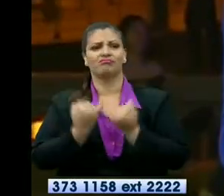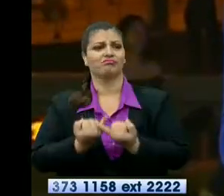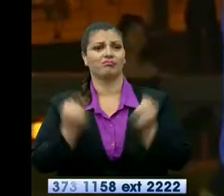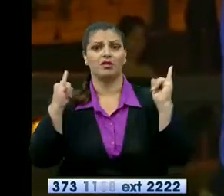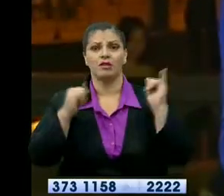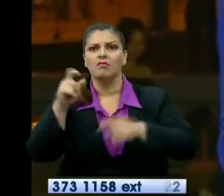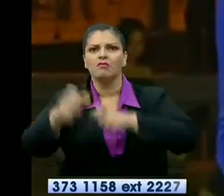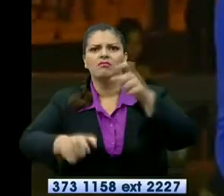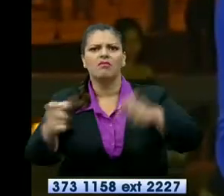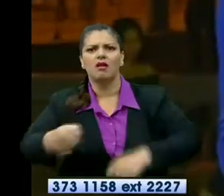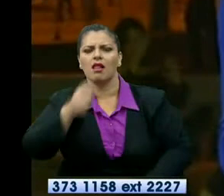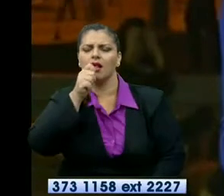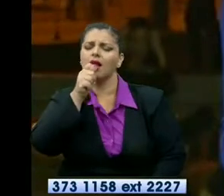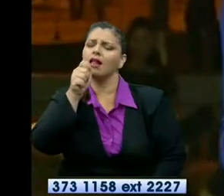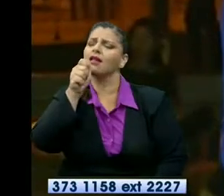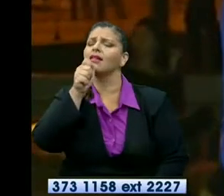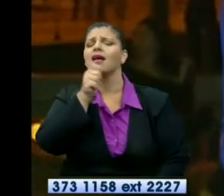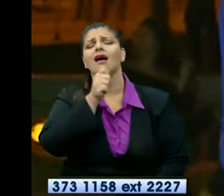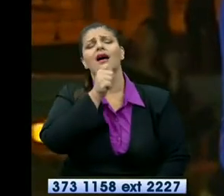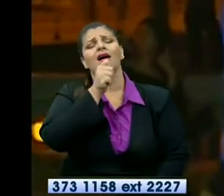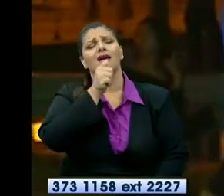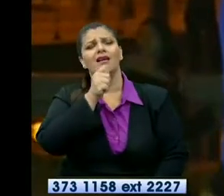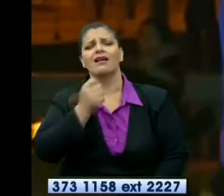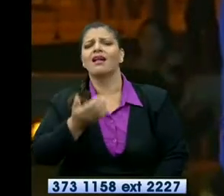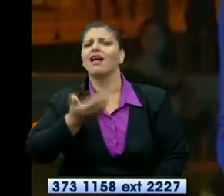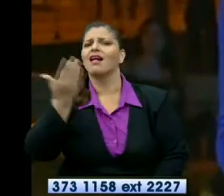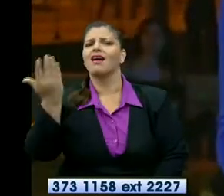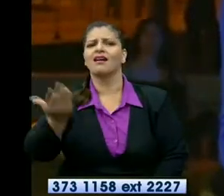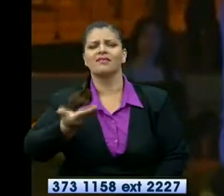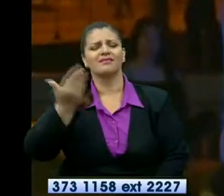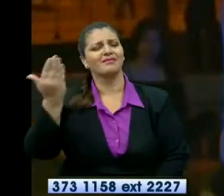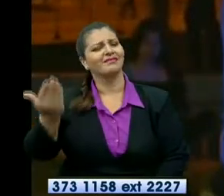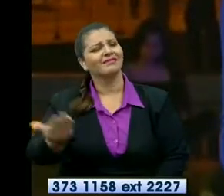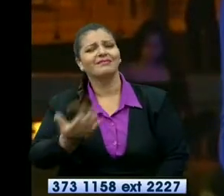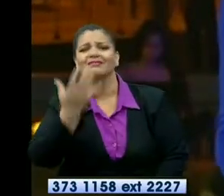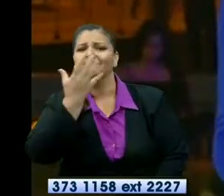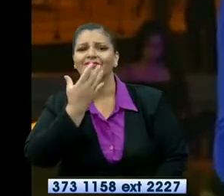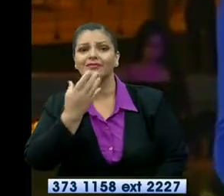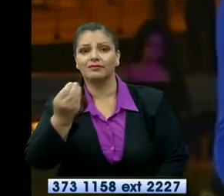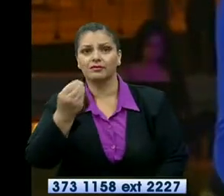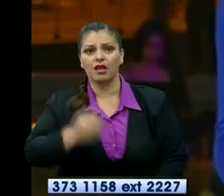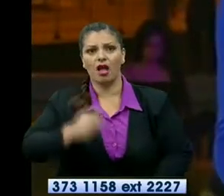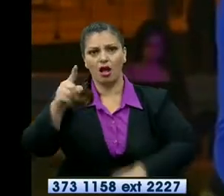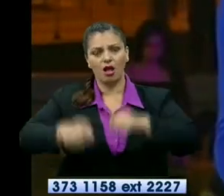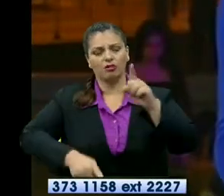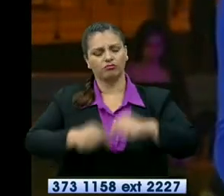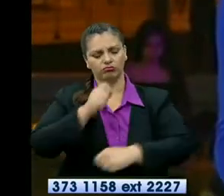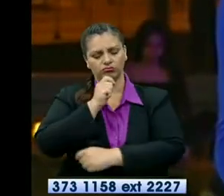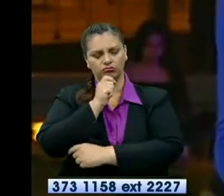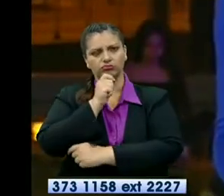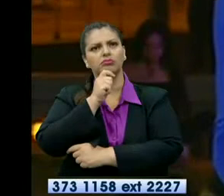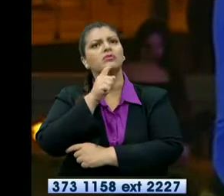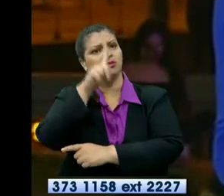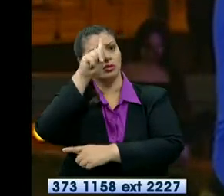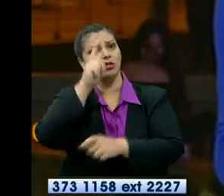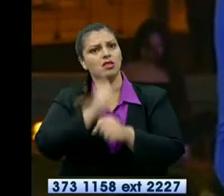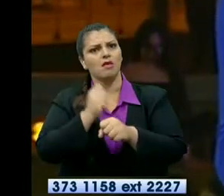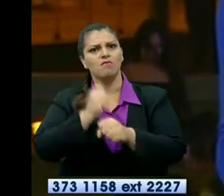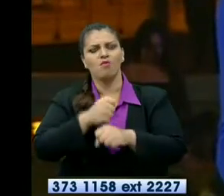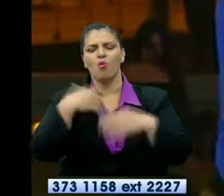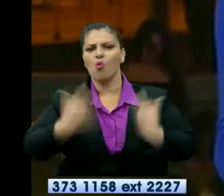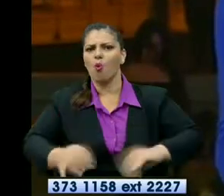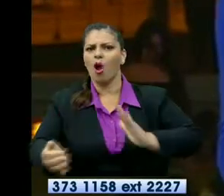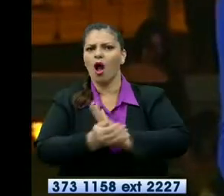artistas que se han inspirado en su encanto, así como también en su gente emprendedora. El flautista Carlos Prado y el trovador Guillermo